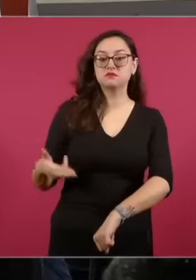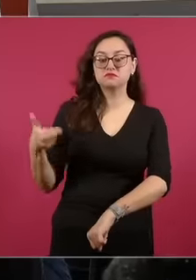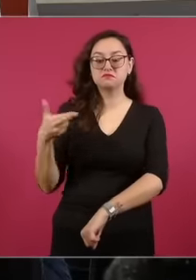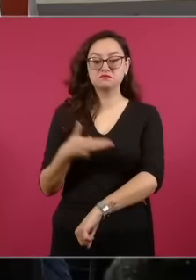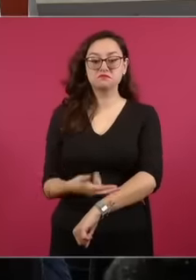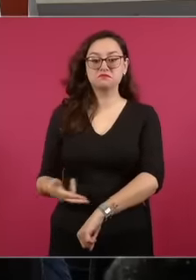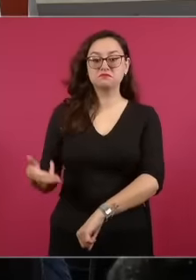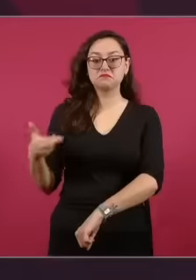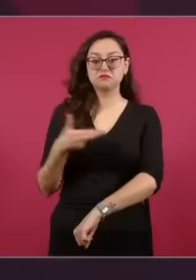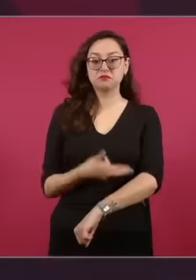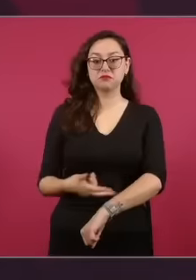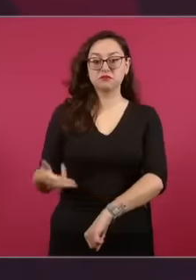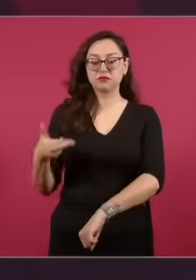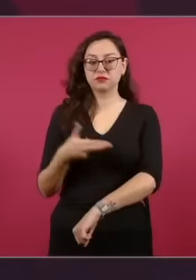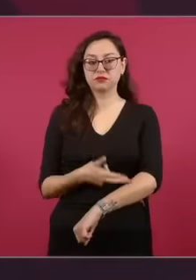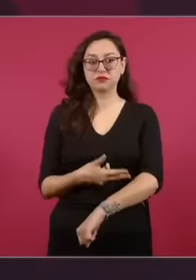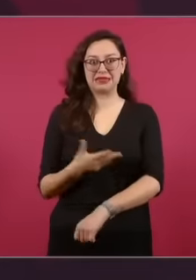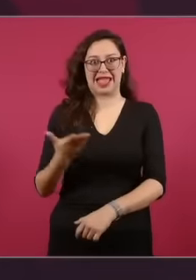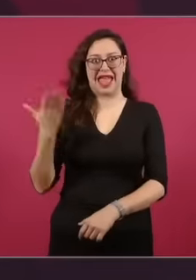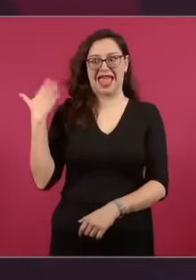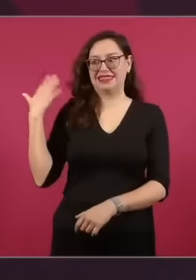en campaña